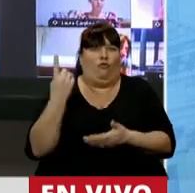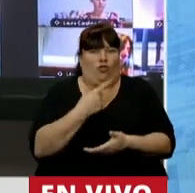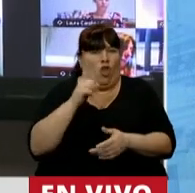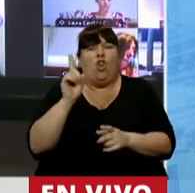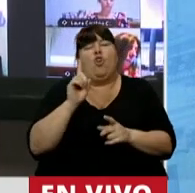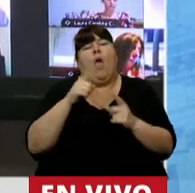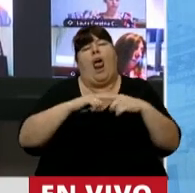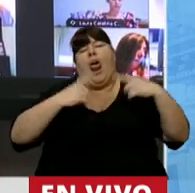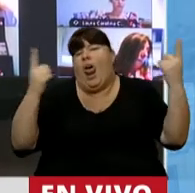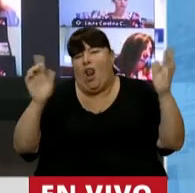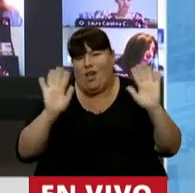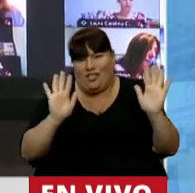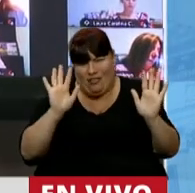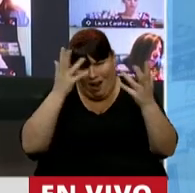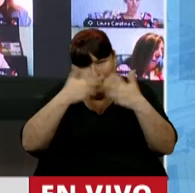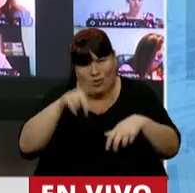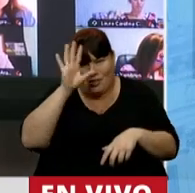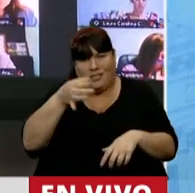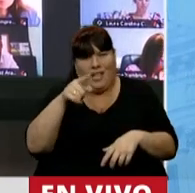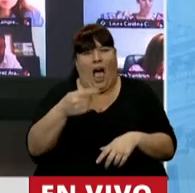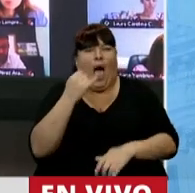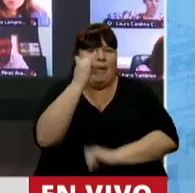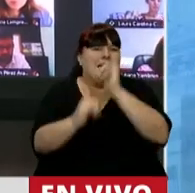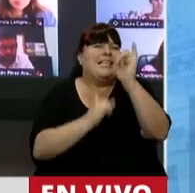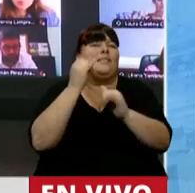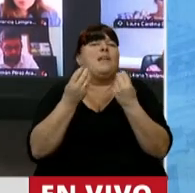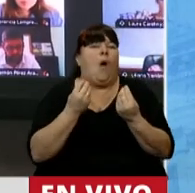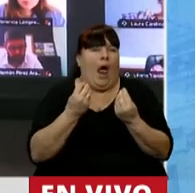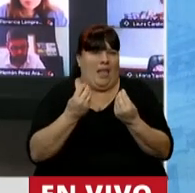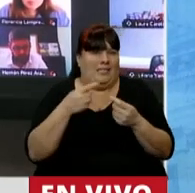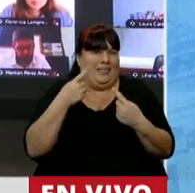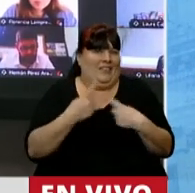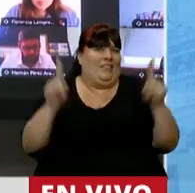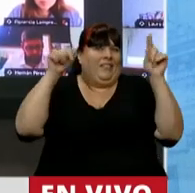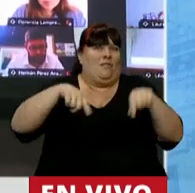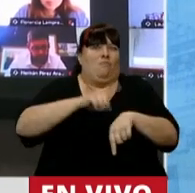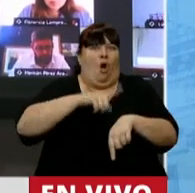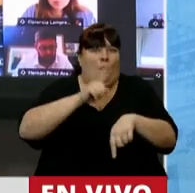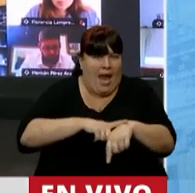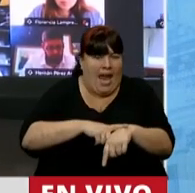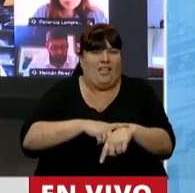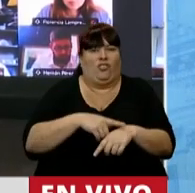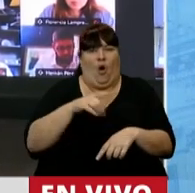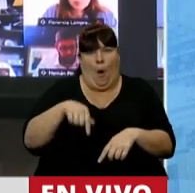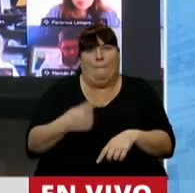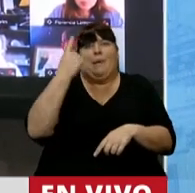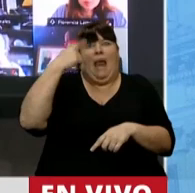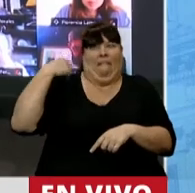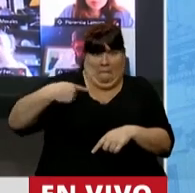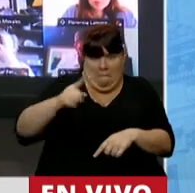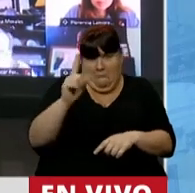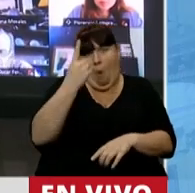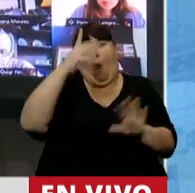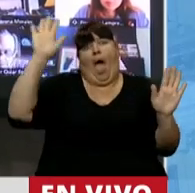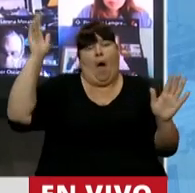extenderse demasiado para explicar lo extraordinario del caso, lo infrecuente. Esperemos que